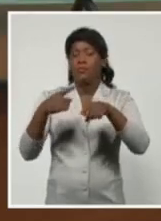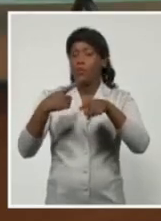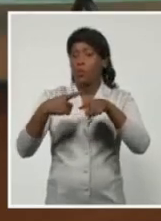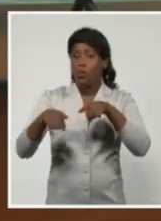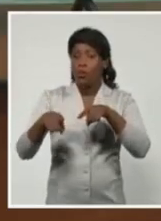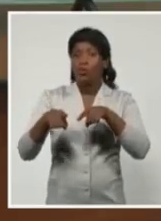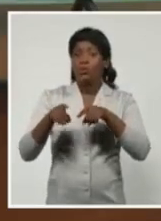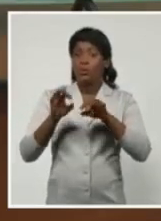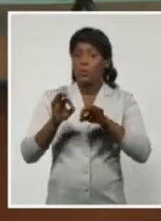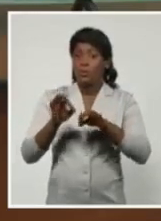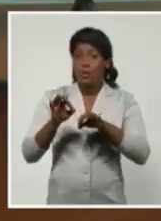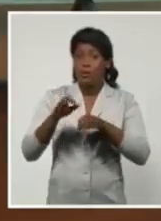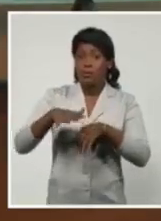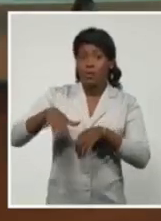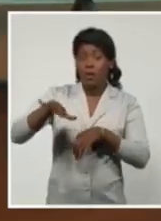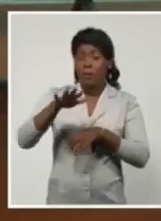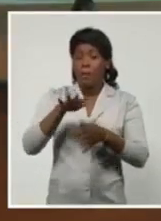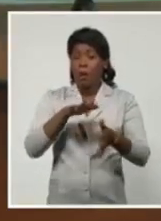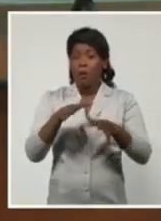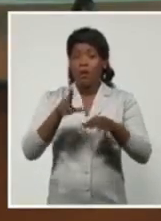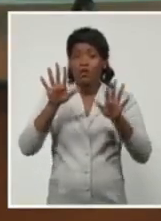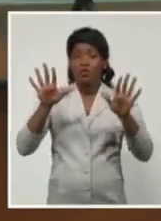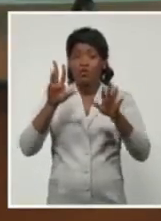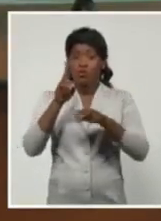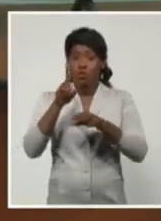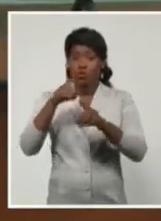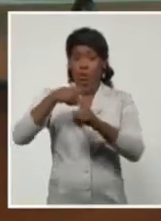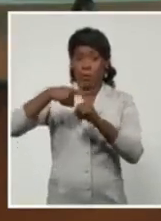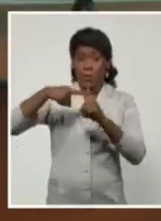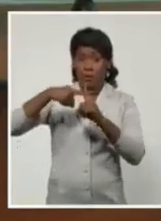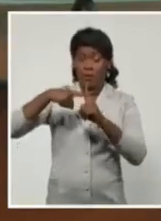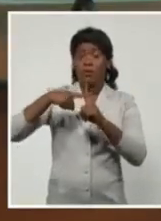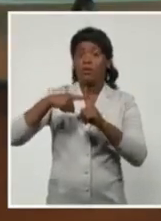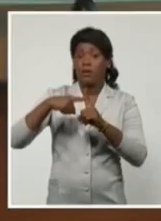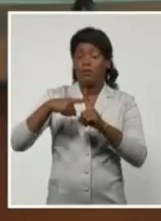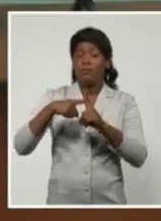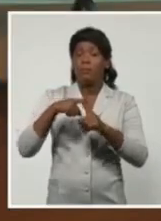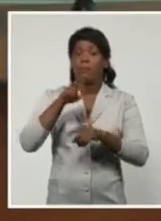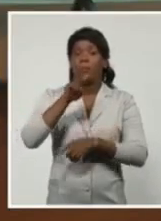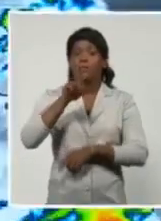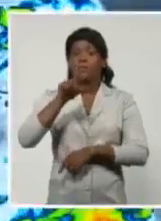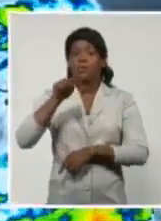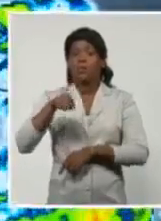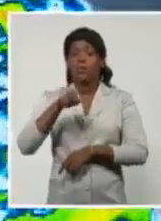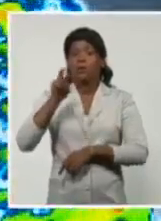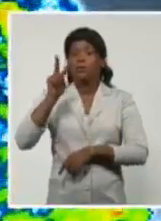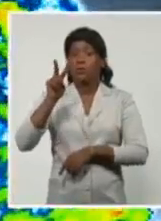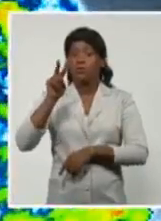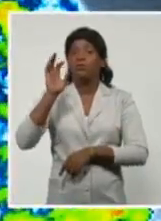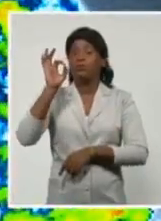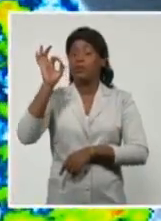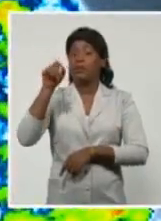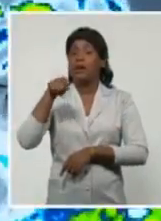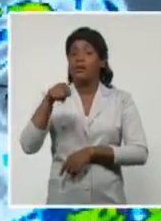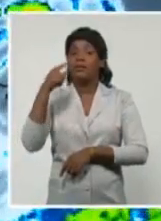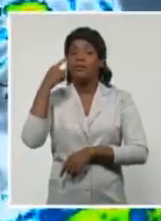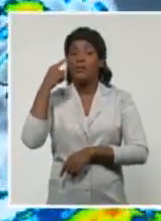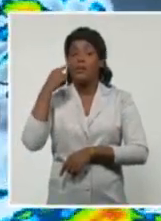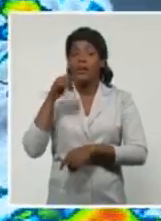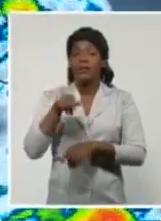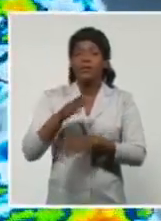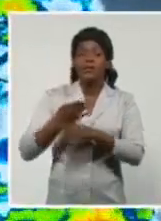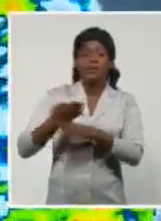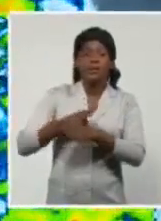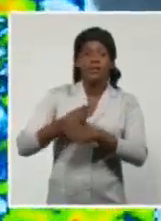de las 12 de este mediodía, 21.2 grados norte, 80.8 grados de longitud oeste. Eso queda